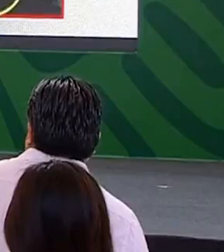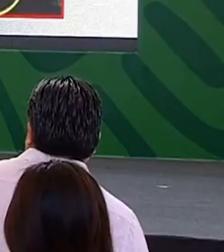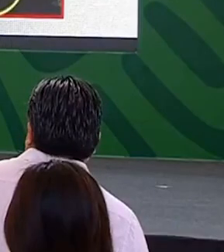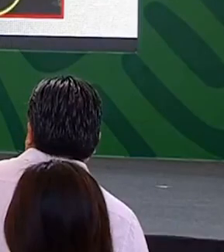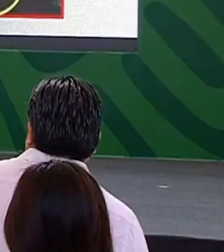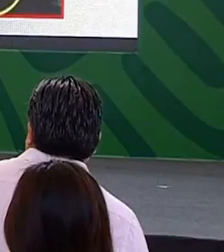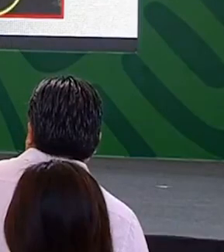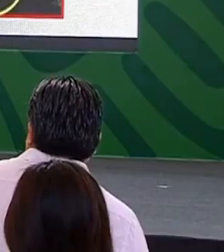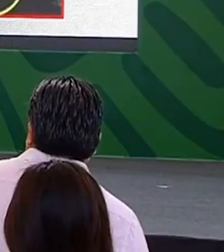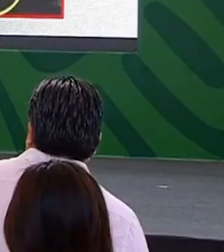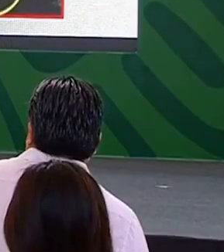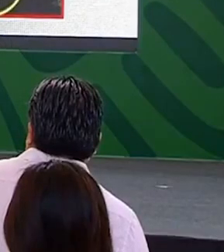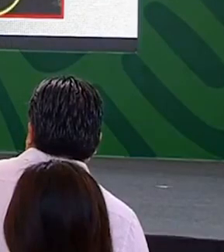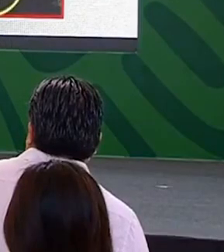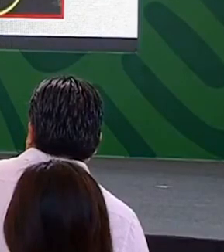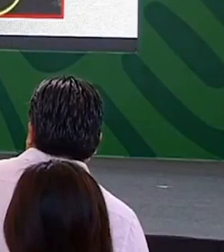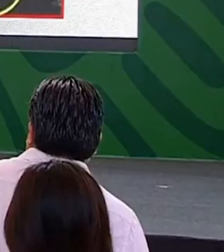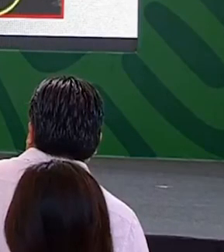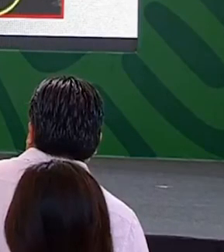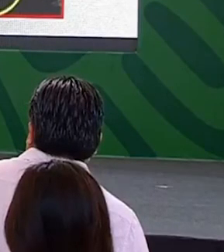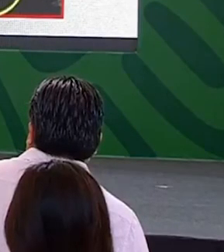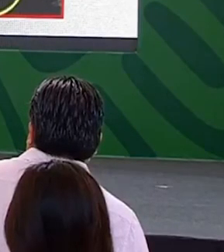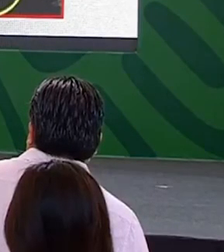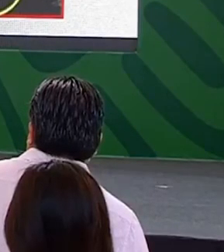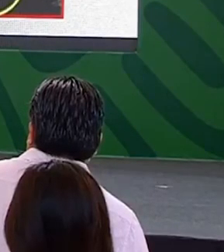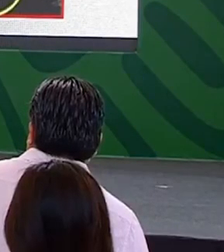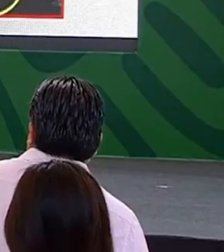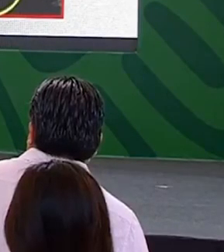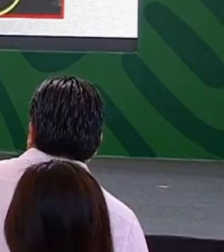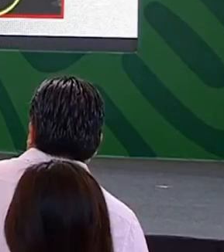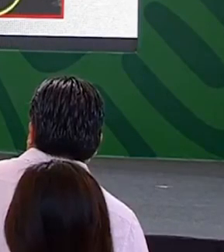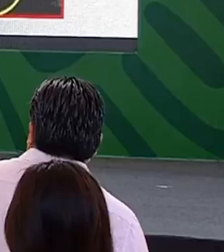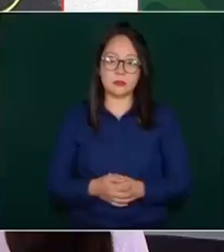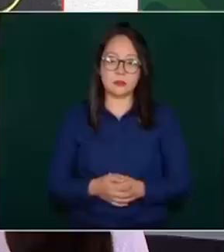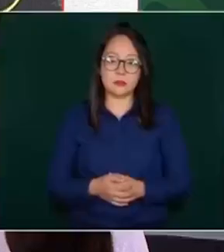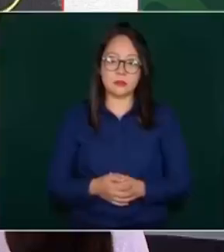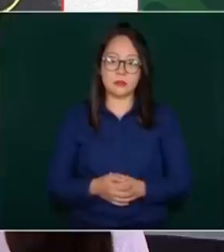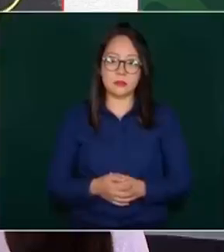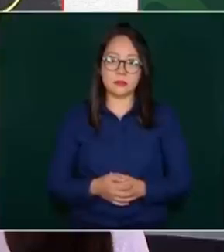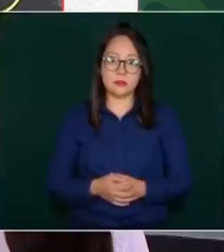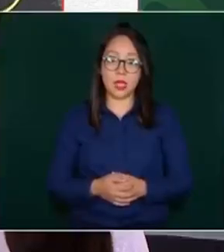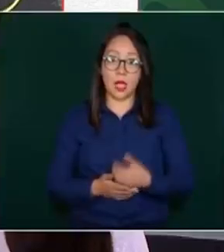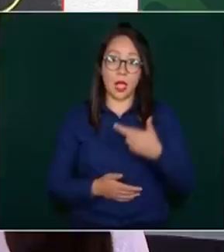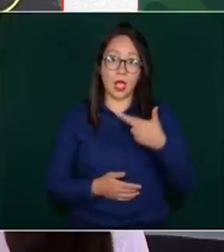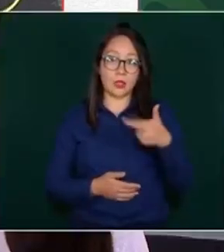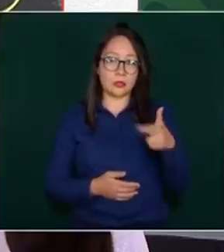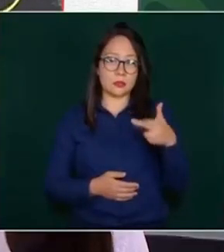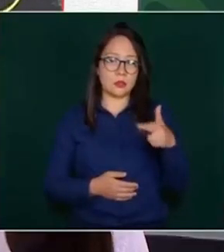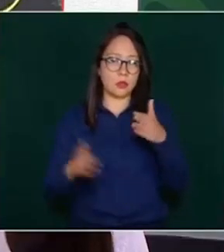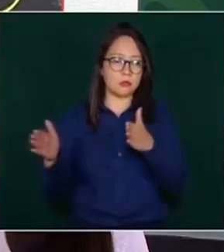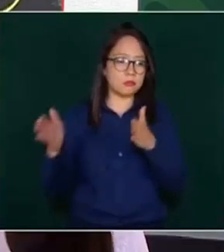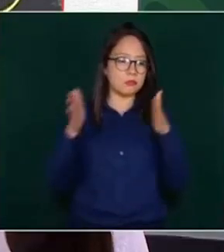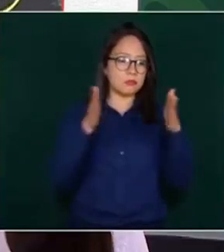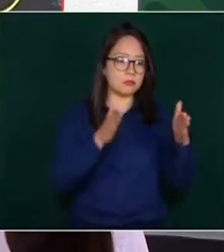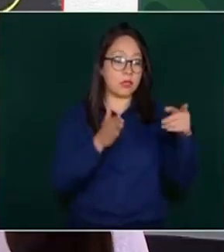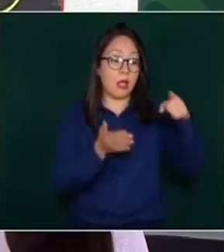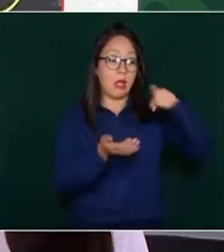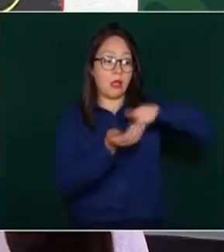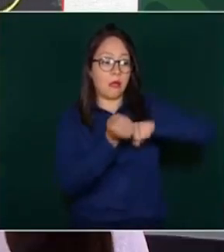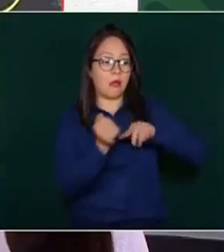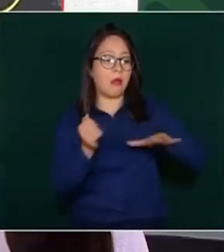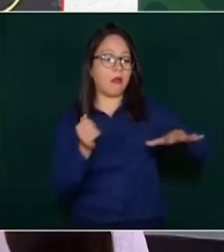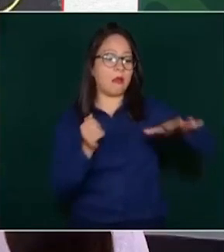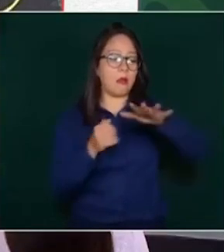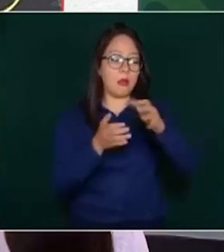al lado del restaurante, pero por la parte interior se encuentra las cisternas, donde